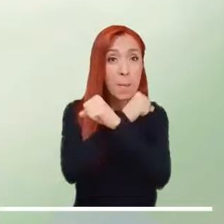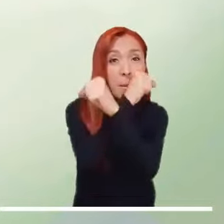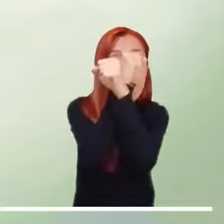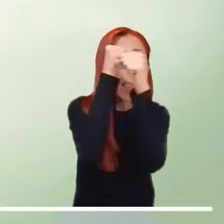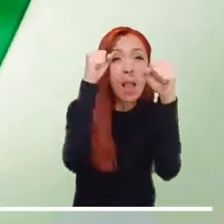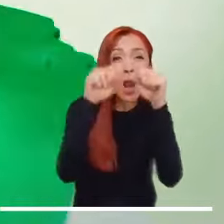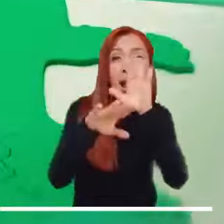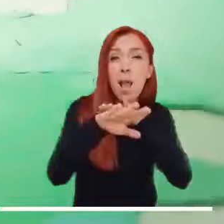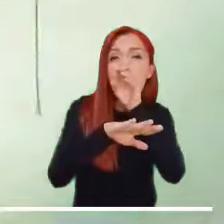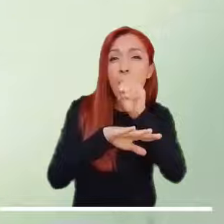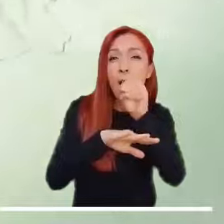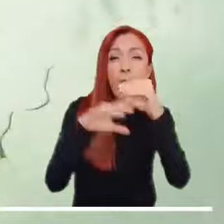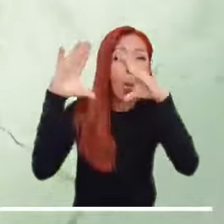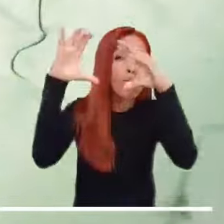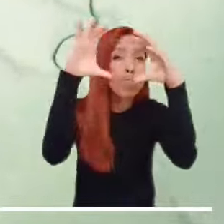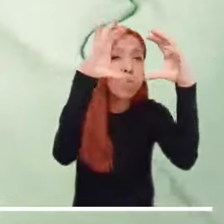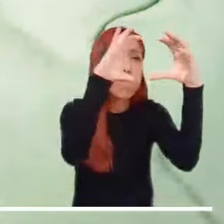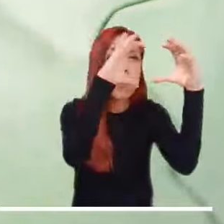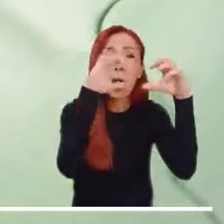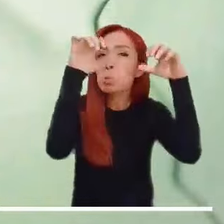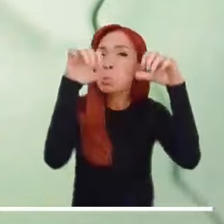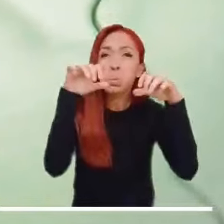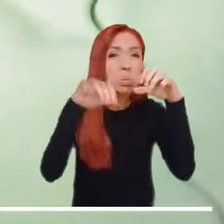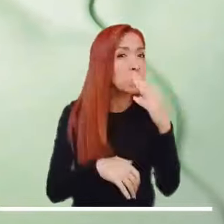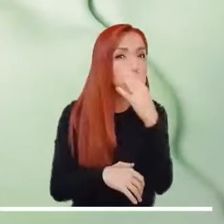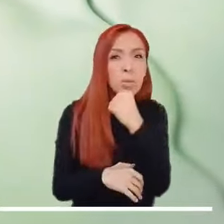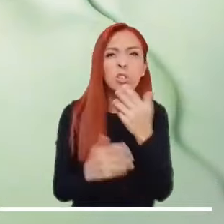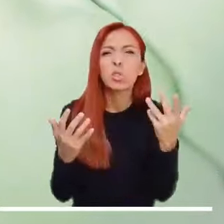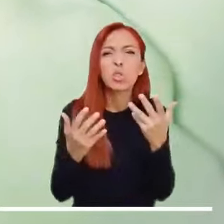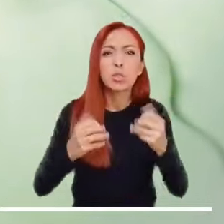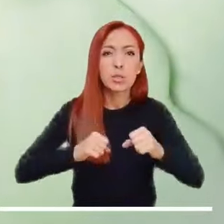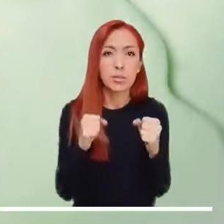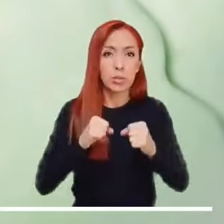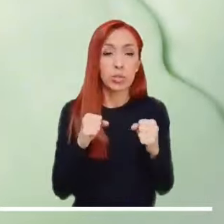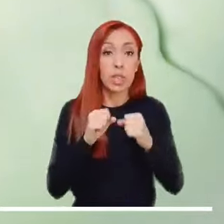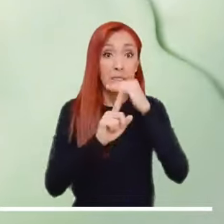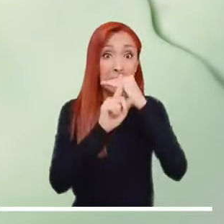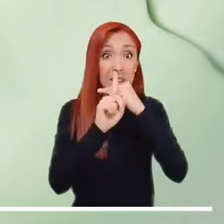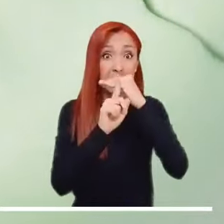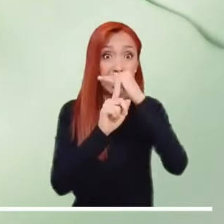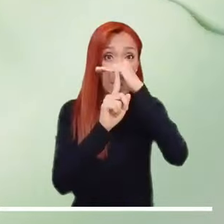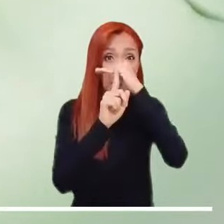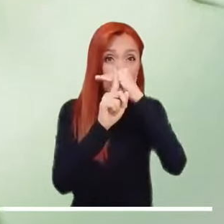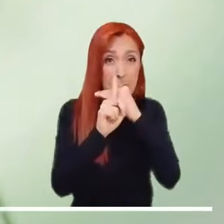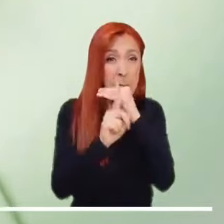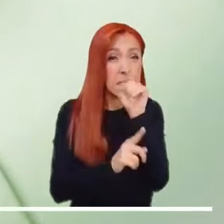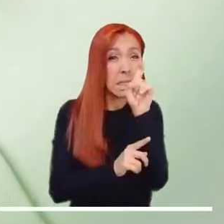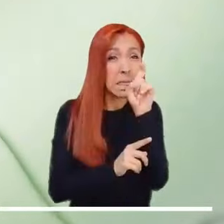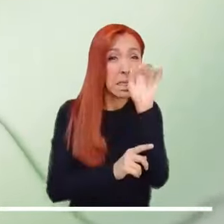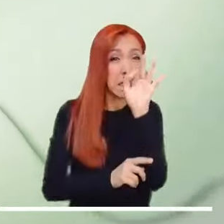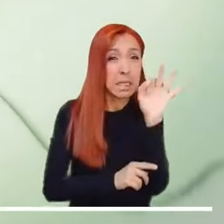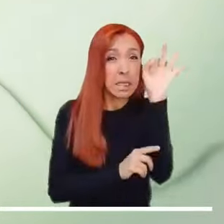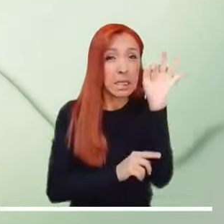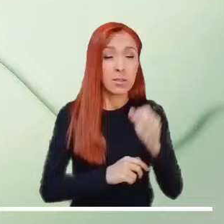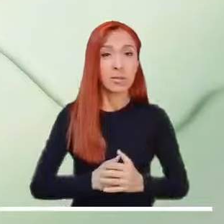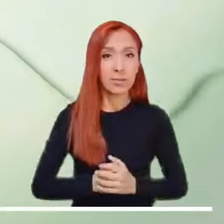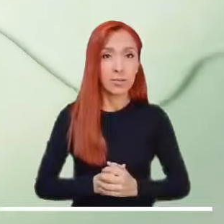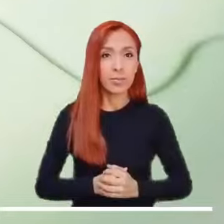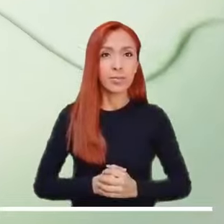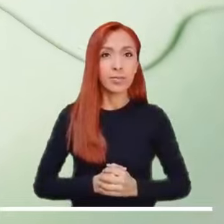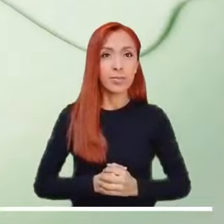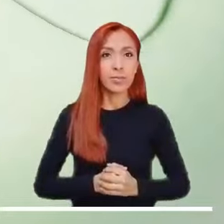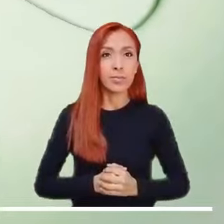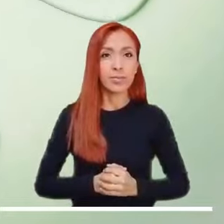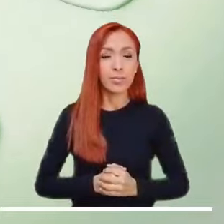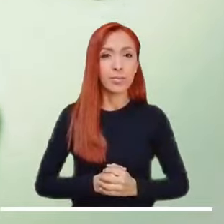Para la mañana se prevé cielo ligeramente encapotado y sin lluvias en Bogotá. La temperatura mínima será de 6 grados centígrados.